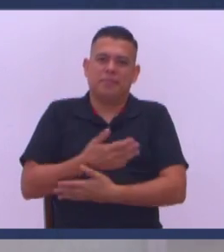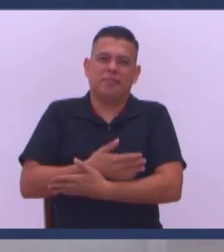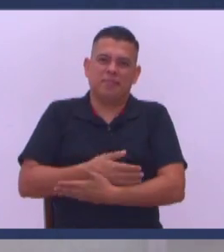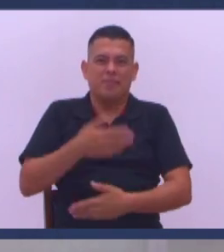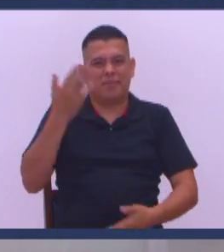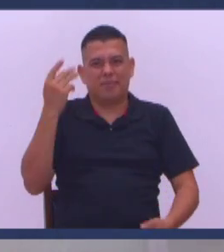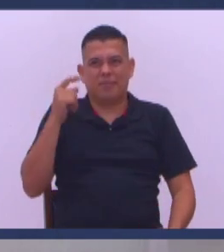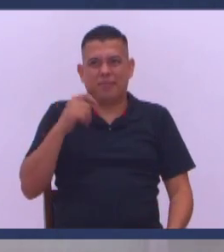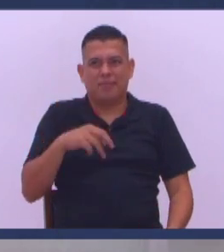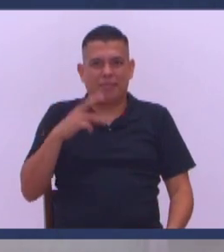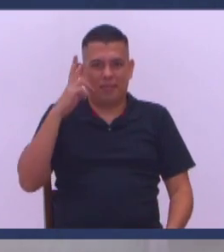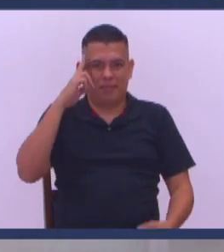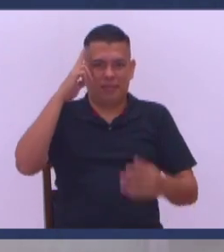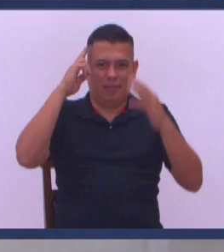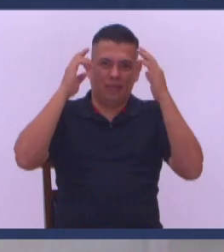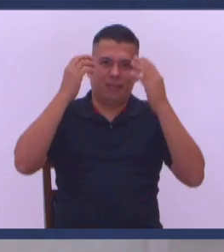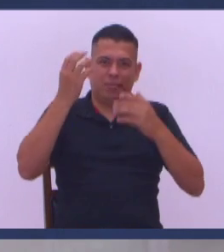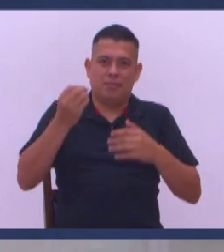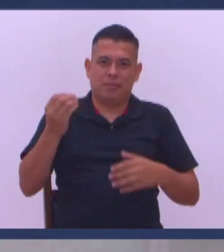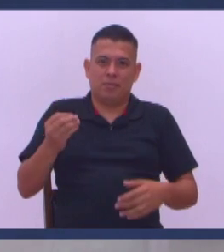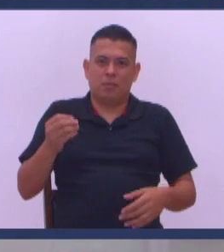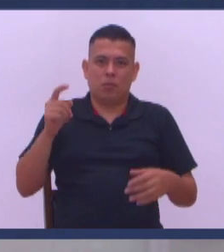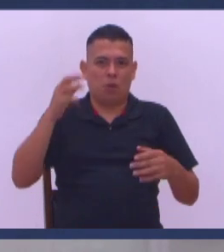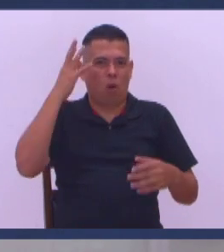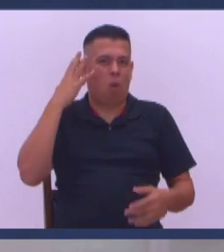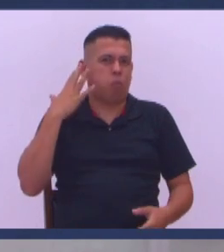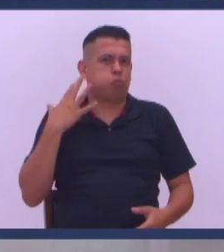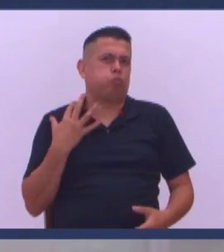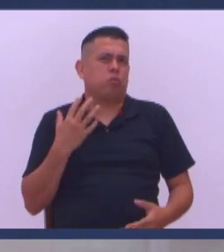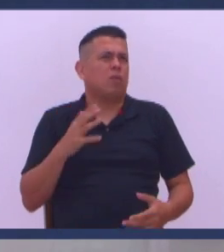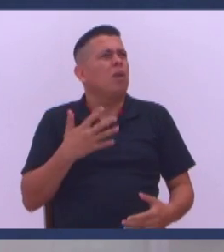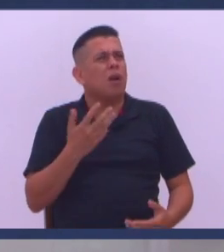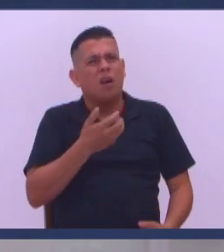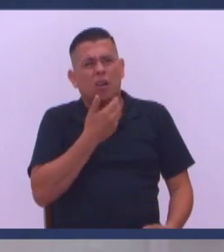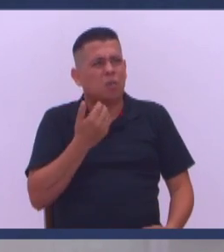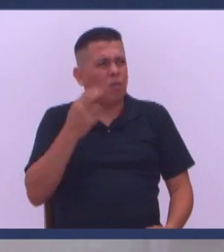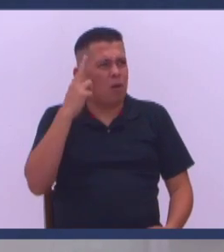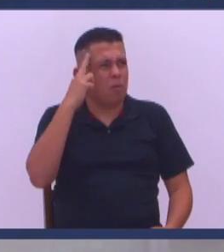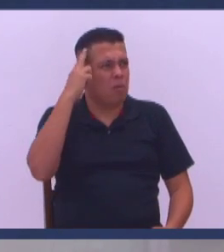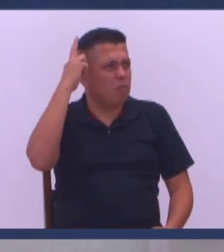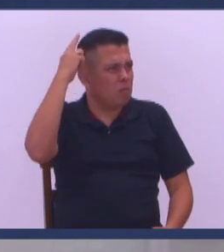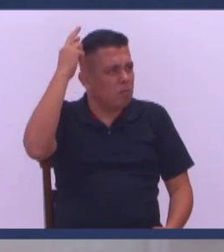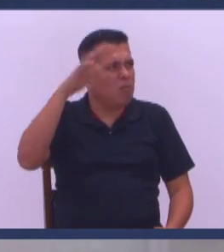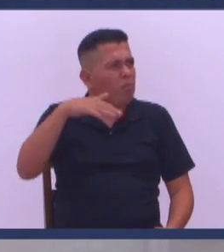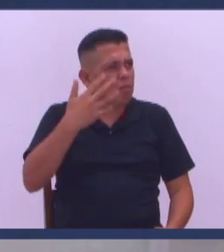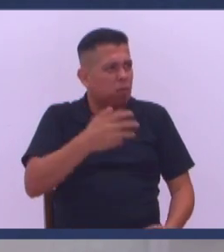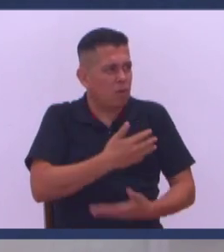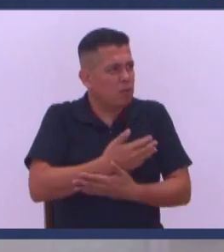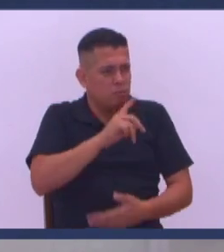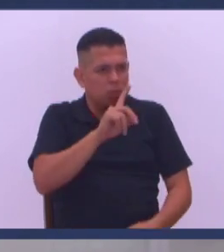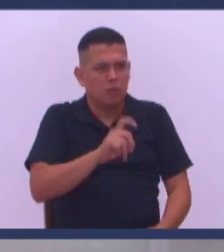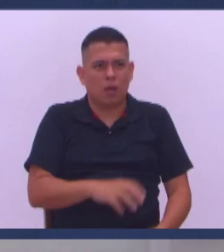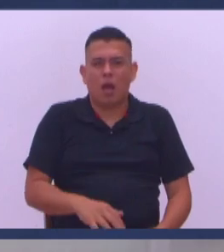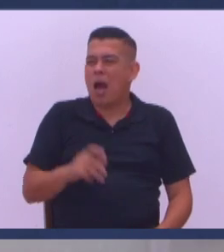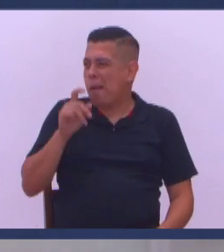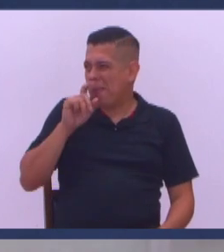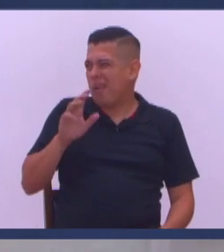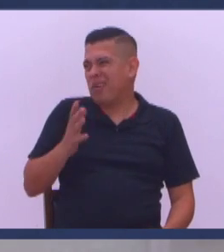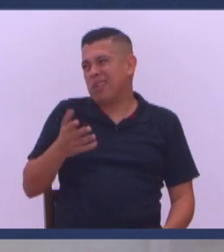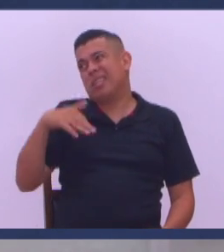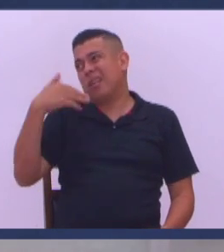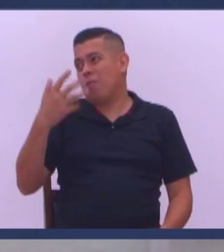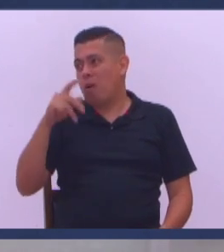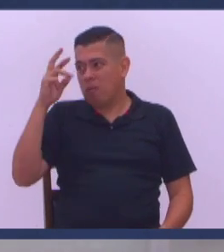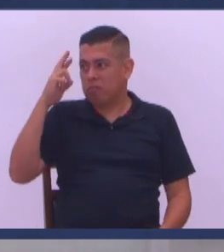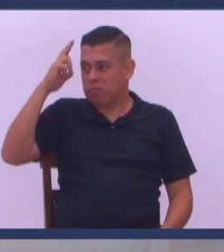Antes era Que se cortaban El pelo A cada rato Hoy andan pelo Mira hijo Le digo Y porque no se cortan El pelo No papi Es que después Me